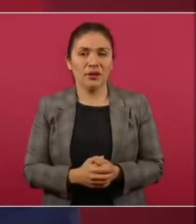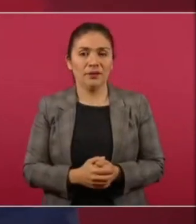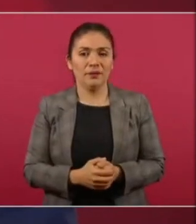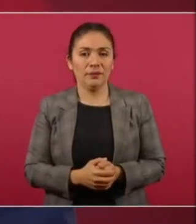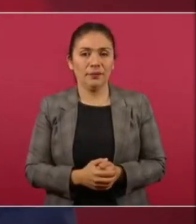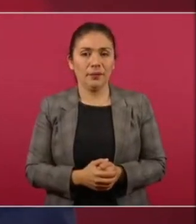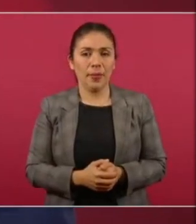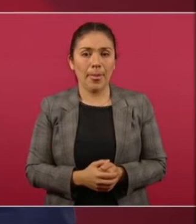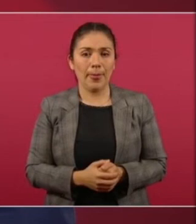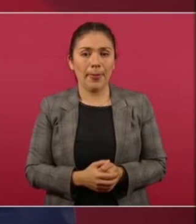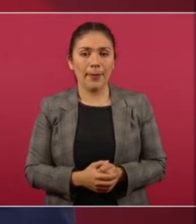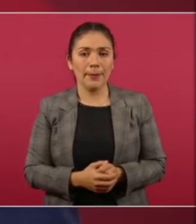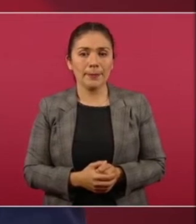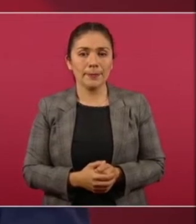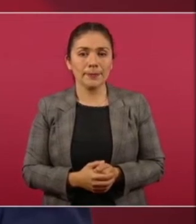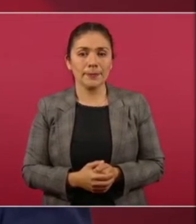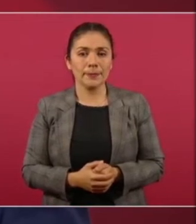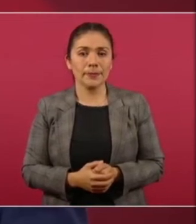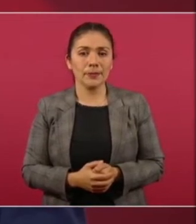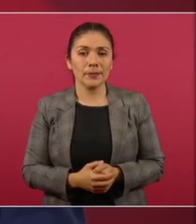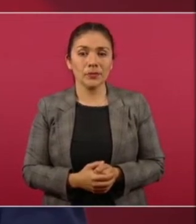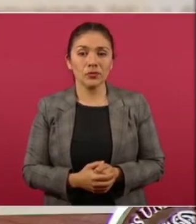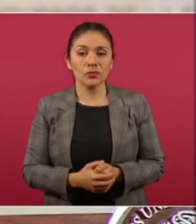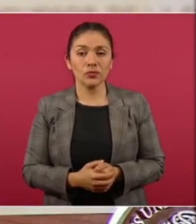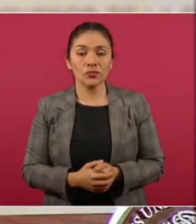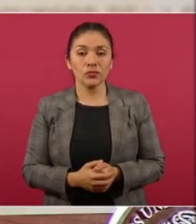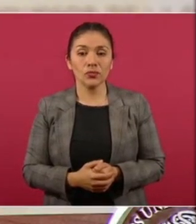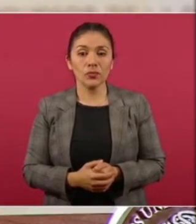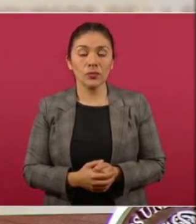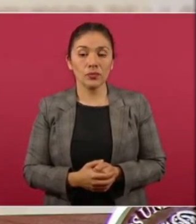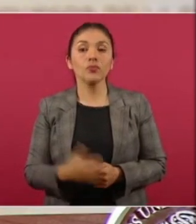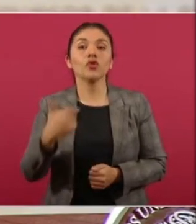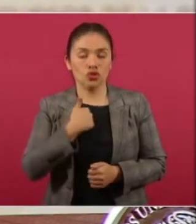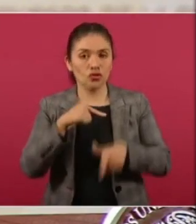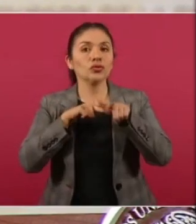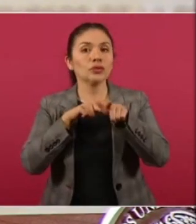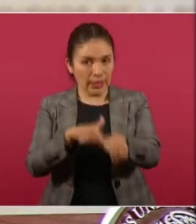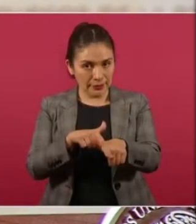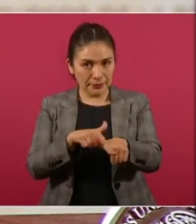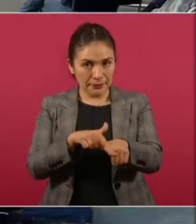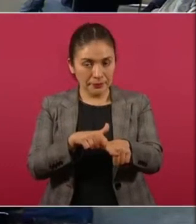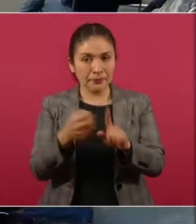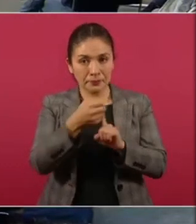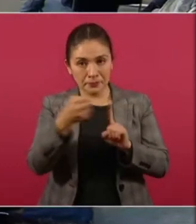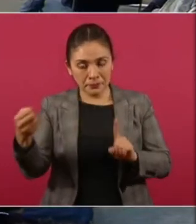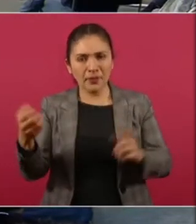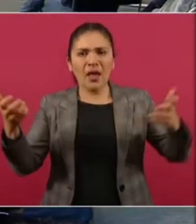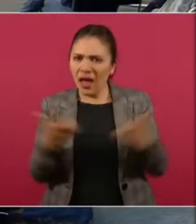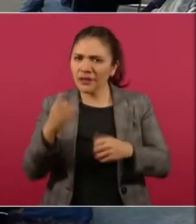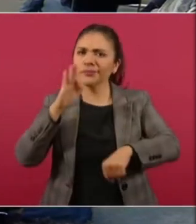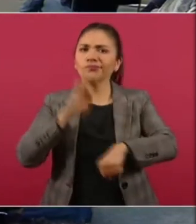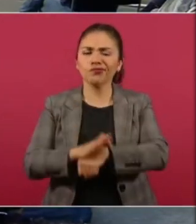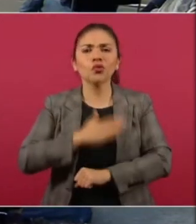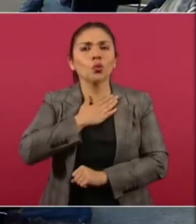yo voy a continuar haciendo justicia.